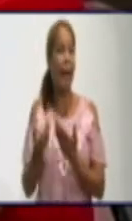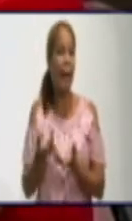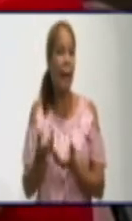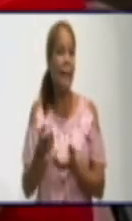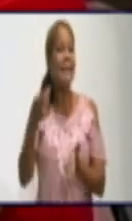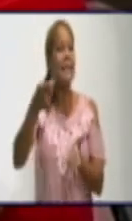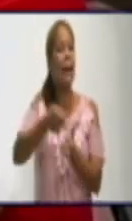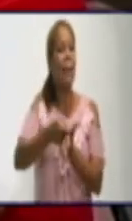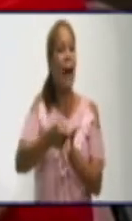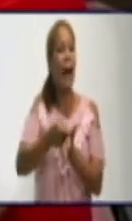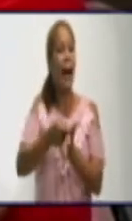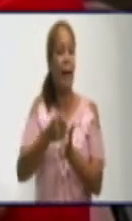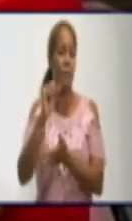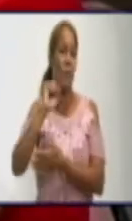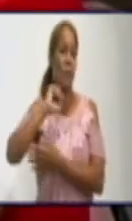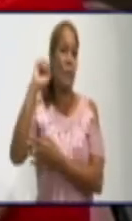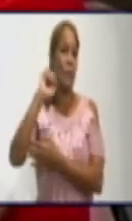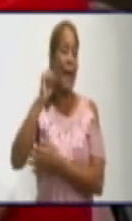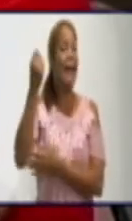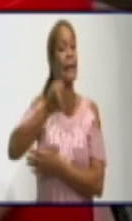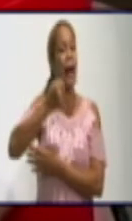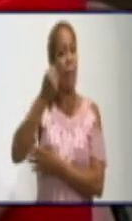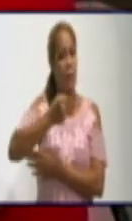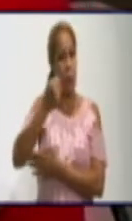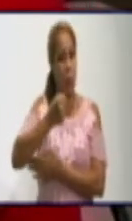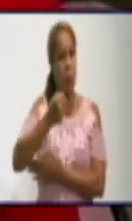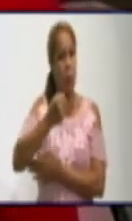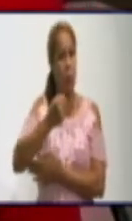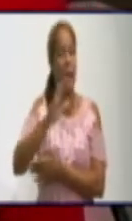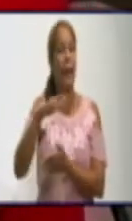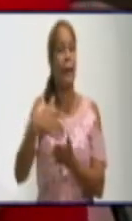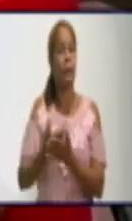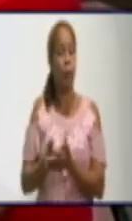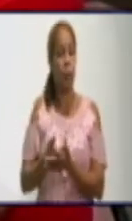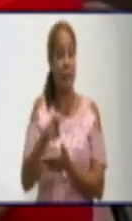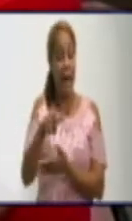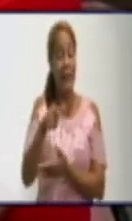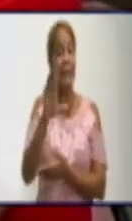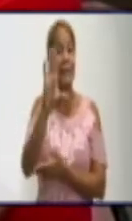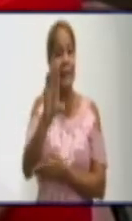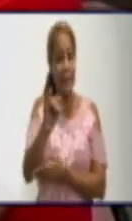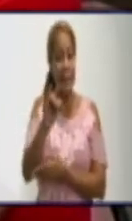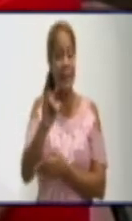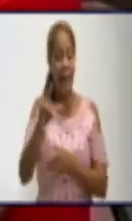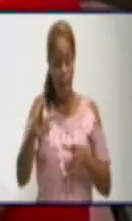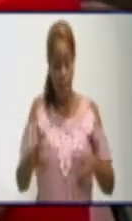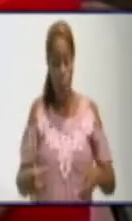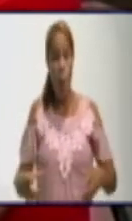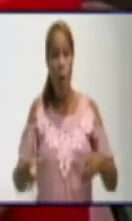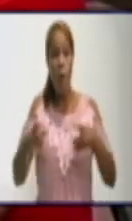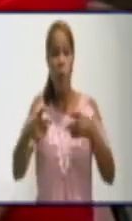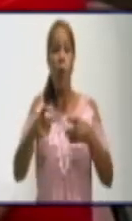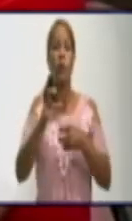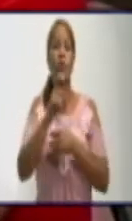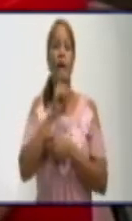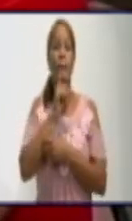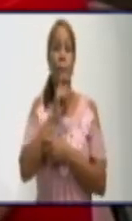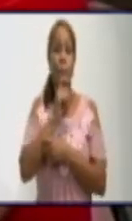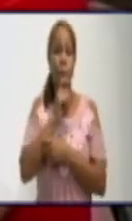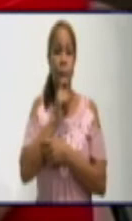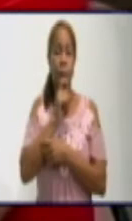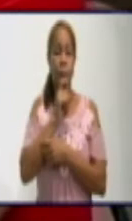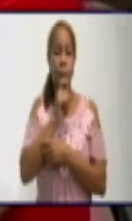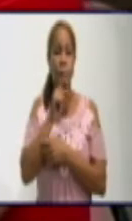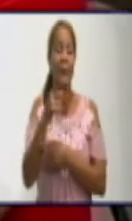tiene una tarjeta que dice que su fosa reiterativa se le va a limpiar 7 veces en el año. Es decir, 7 viajes en el año, se divide los